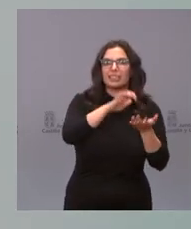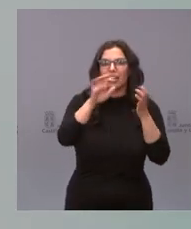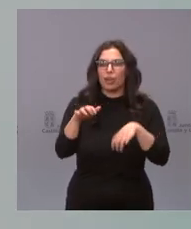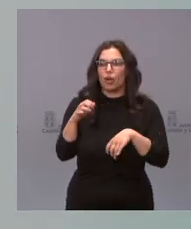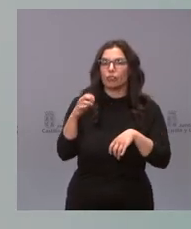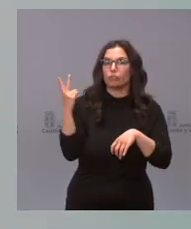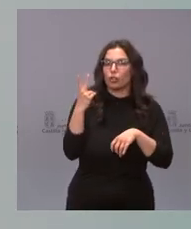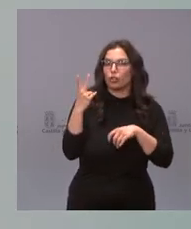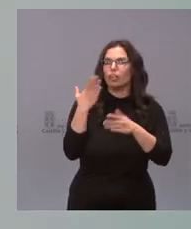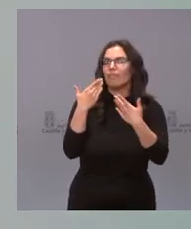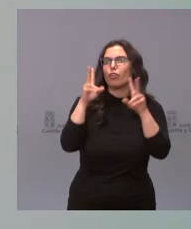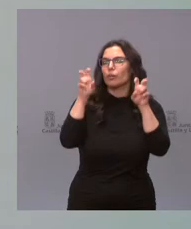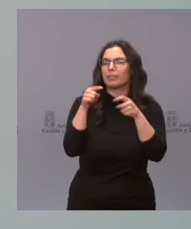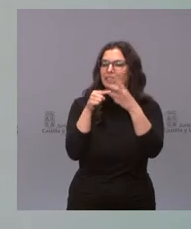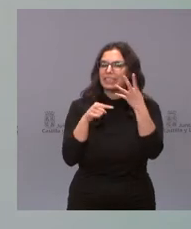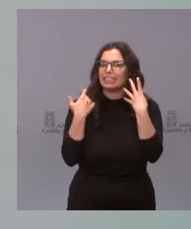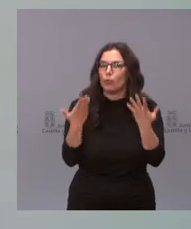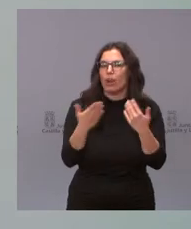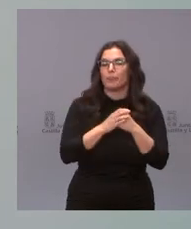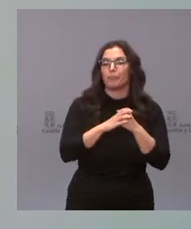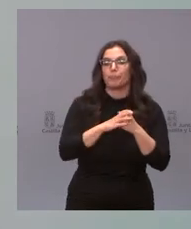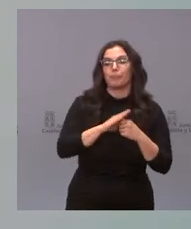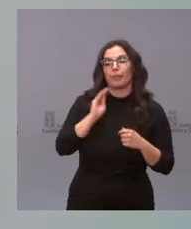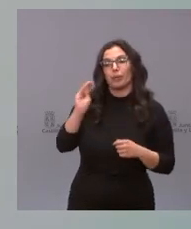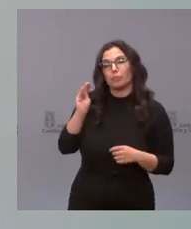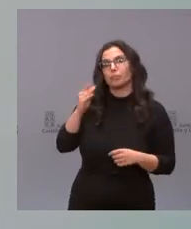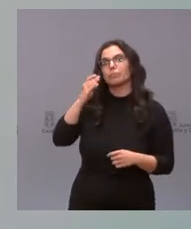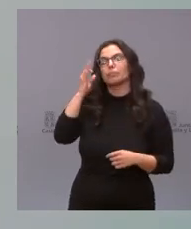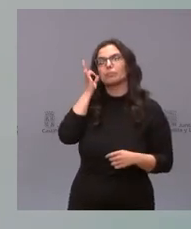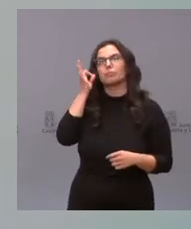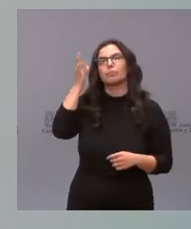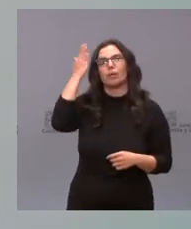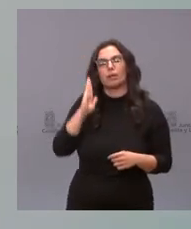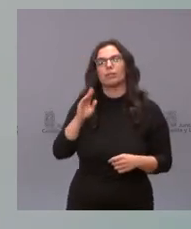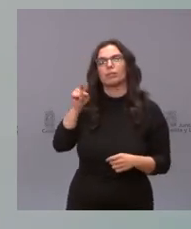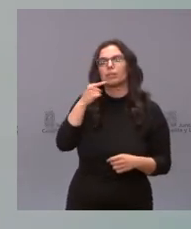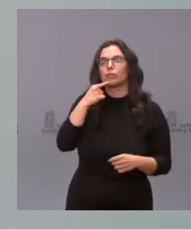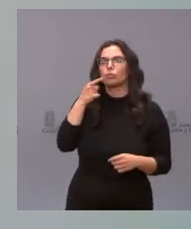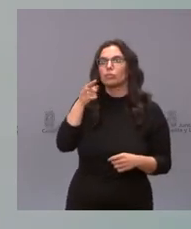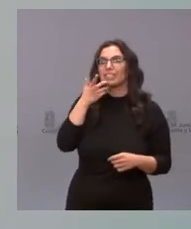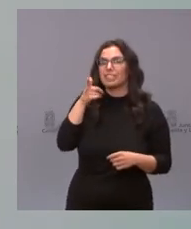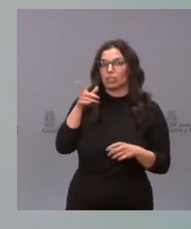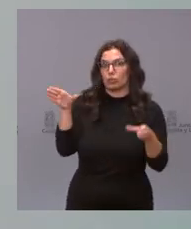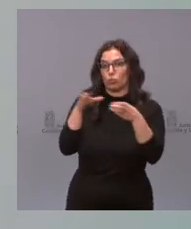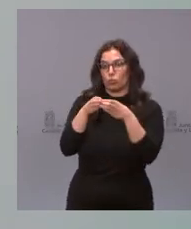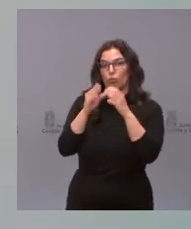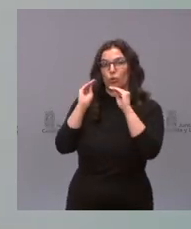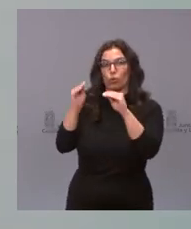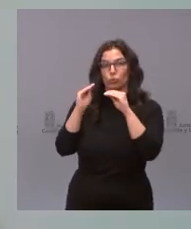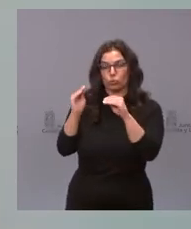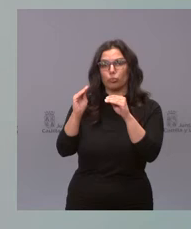reunión que han mantenido y para la presidenta de Ciudadanos me gustaría preguntarle que si se plantea dimitir si su partido no lograra la